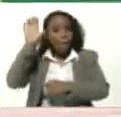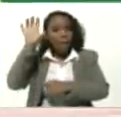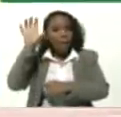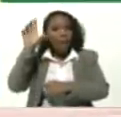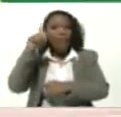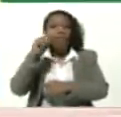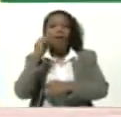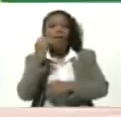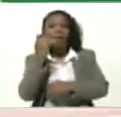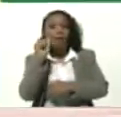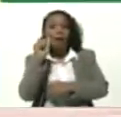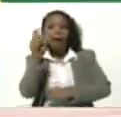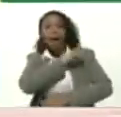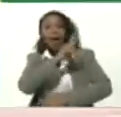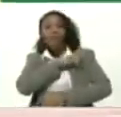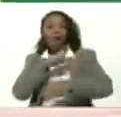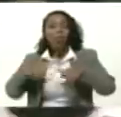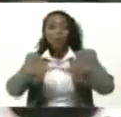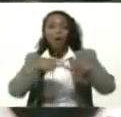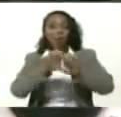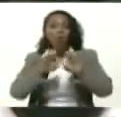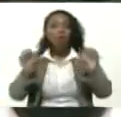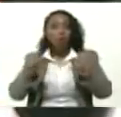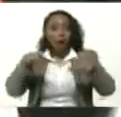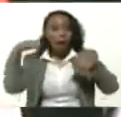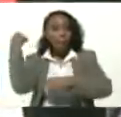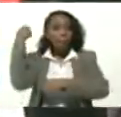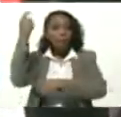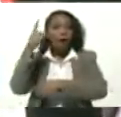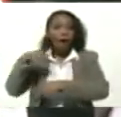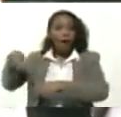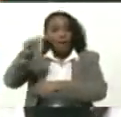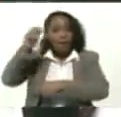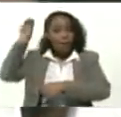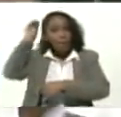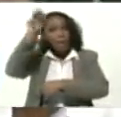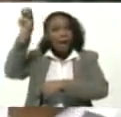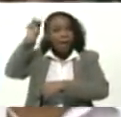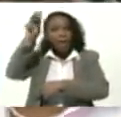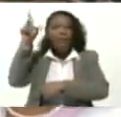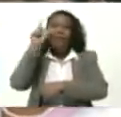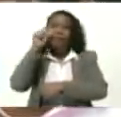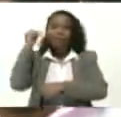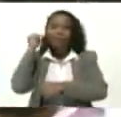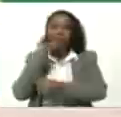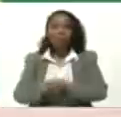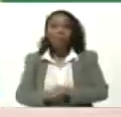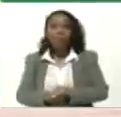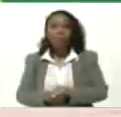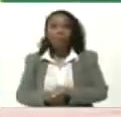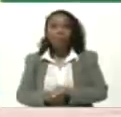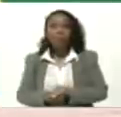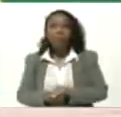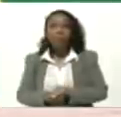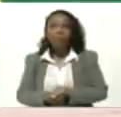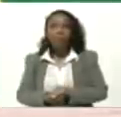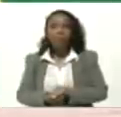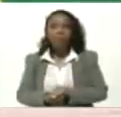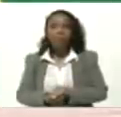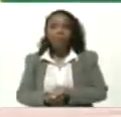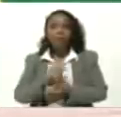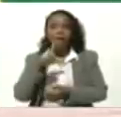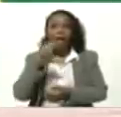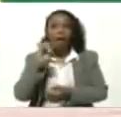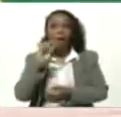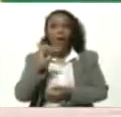Izaguirre Jefa de la zona Educativa De Apure Todas ellas Maestras Y maestros Leonardo